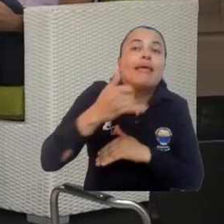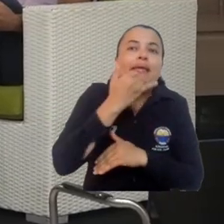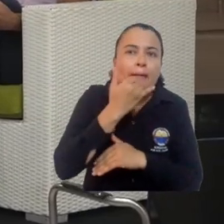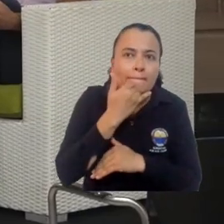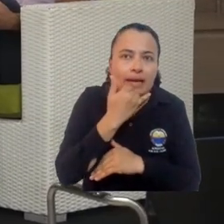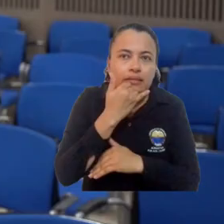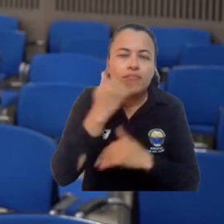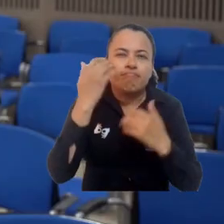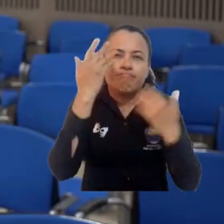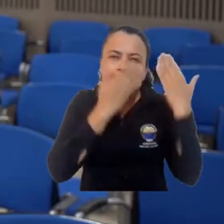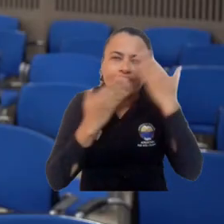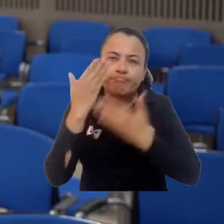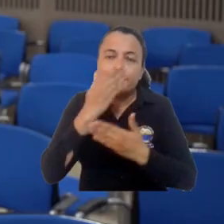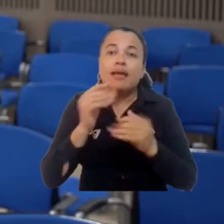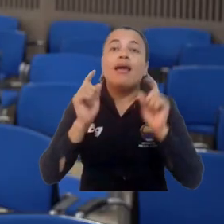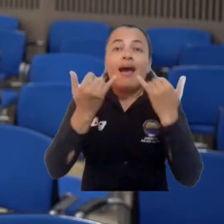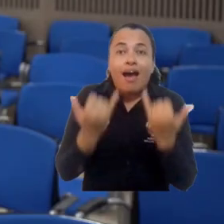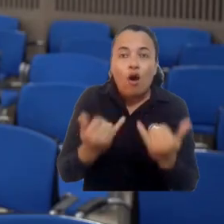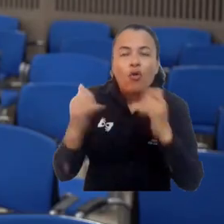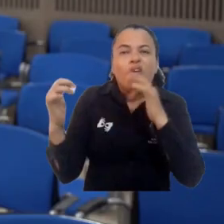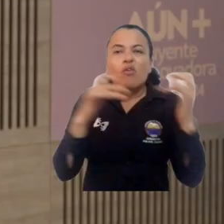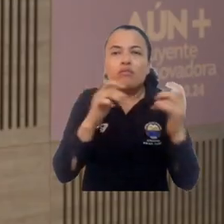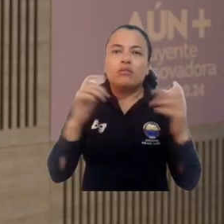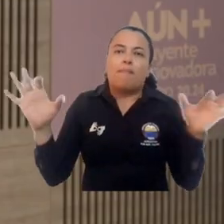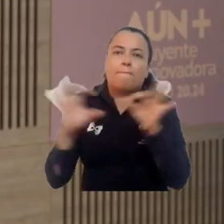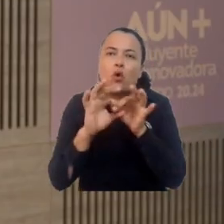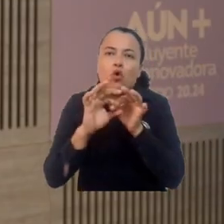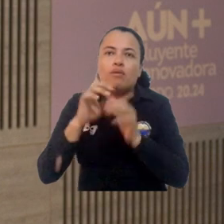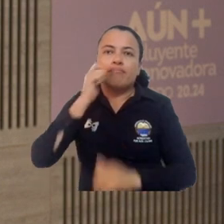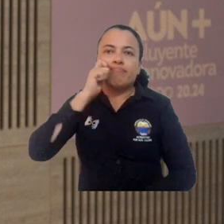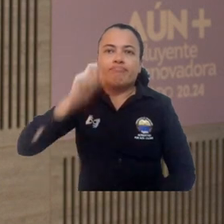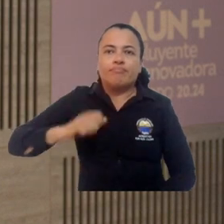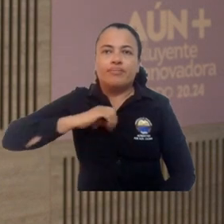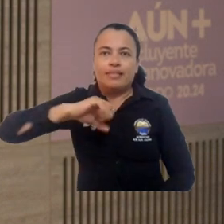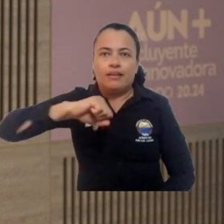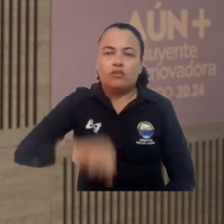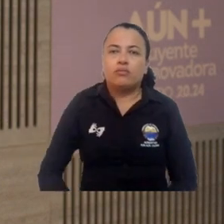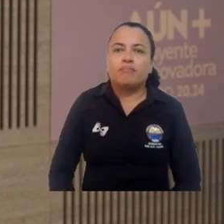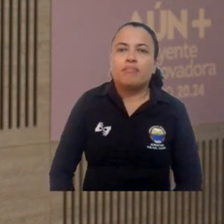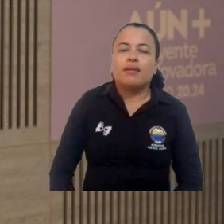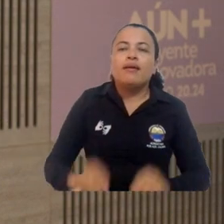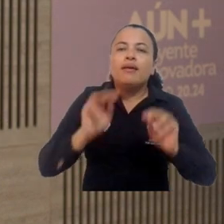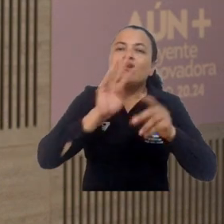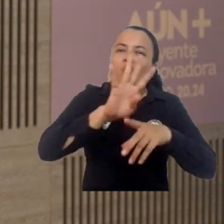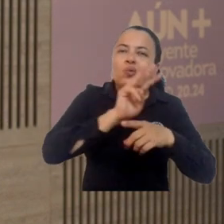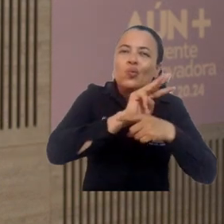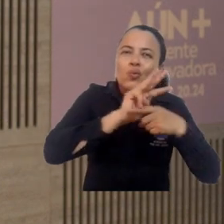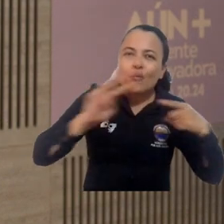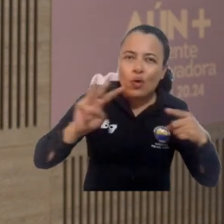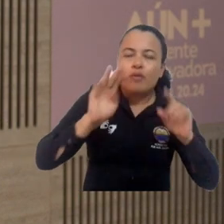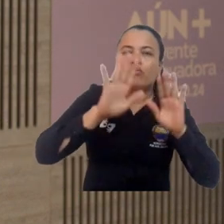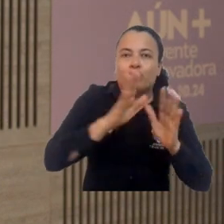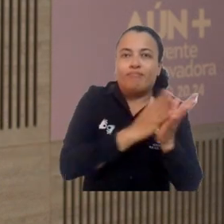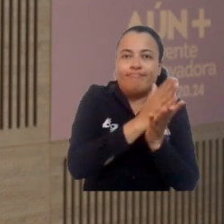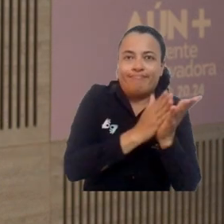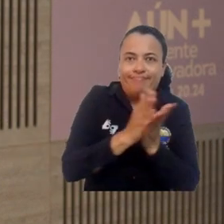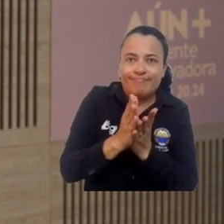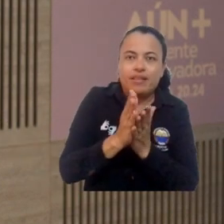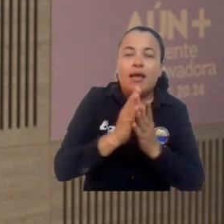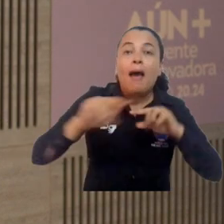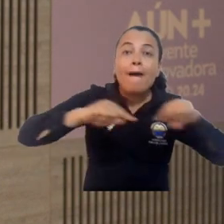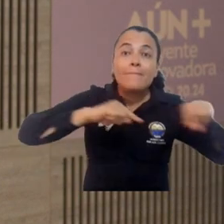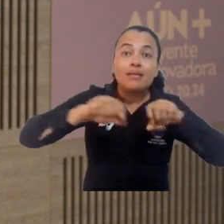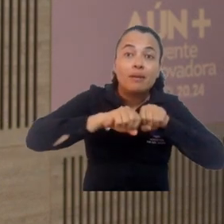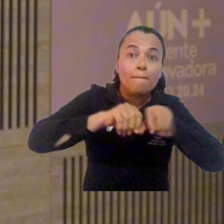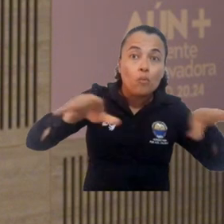ahora está vinculado conflicto y derechos humanos. Es una plataforma donde el programa de Administración Pública y el CREO va